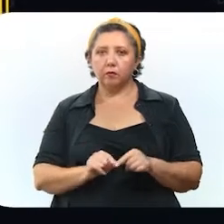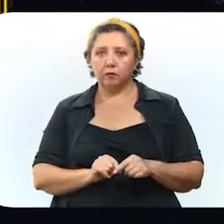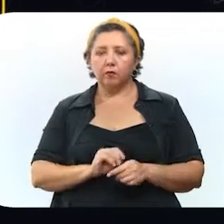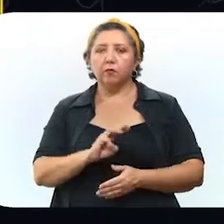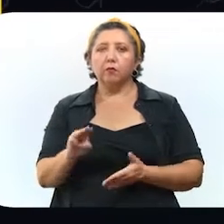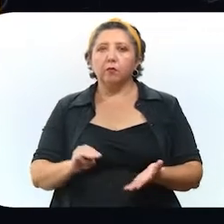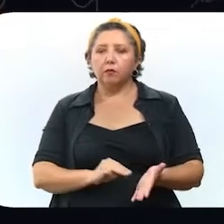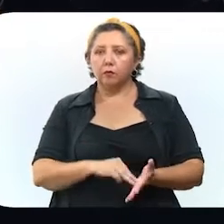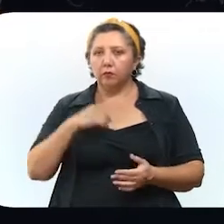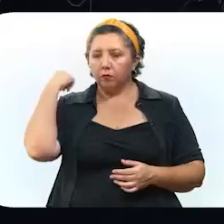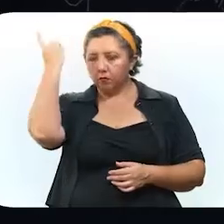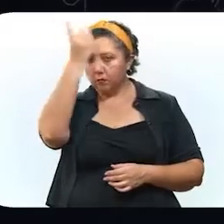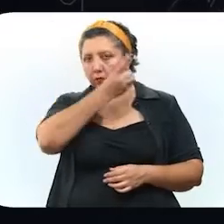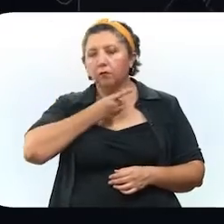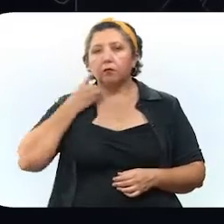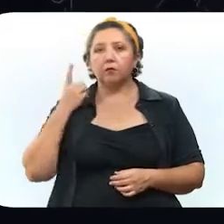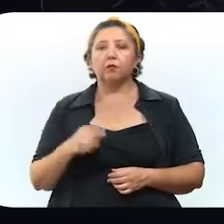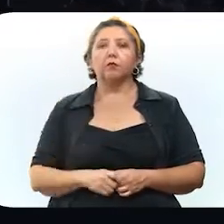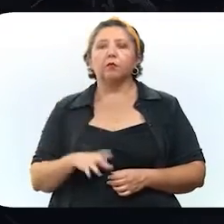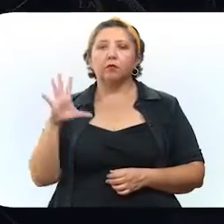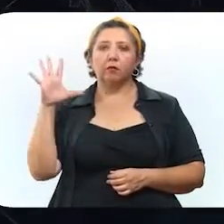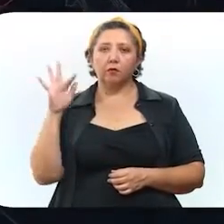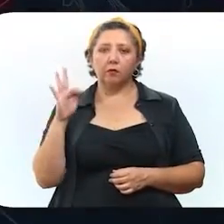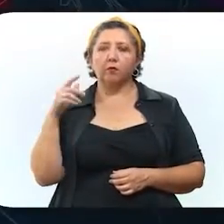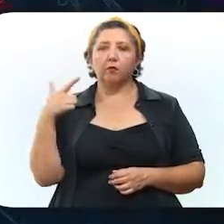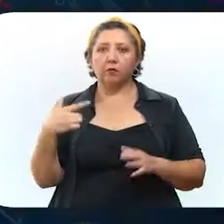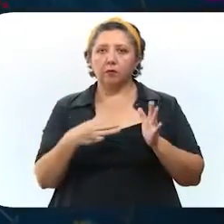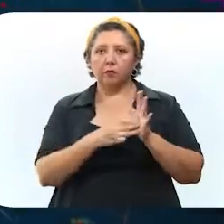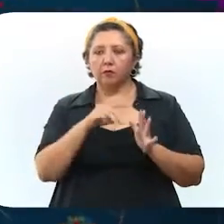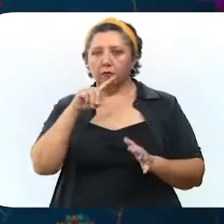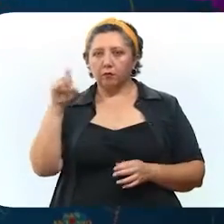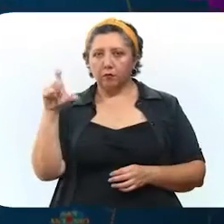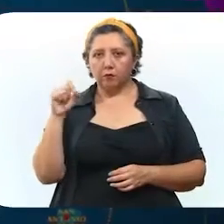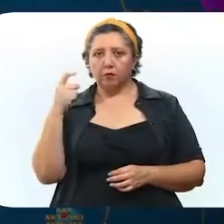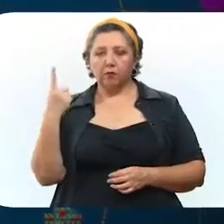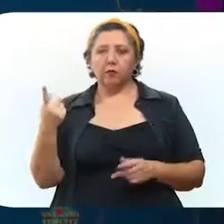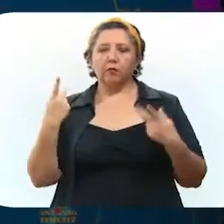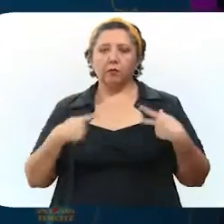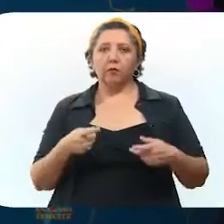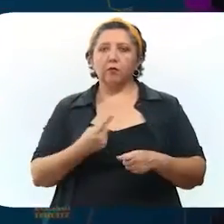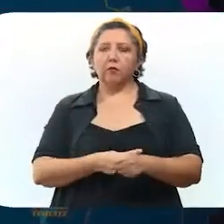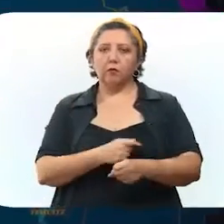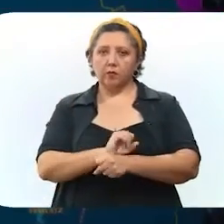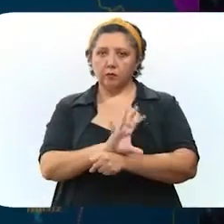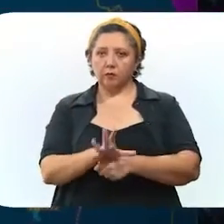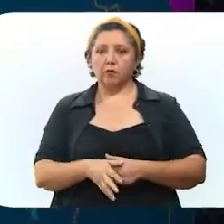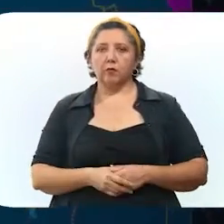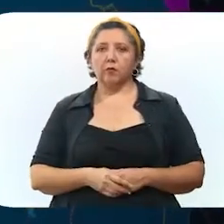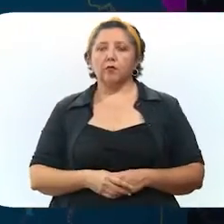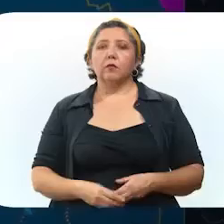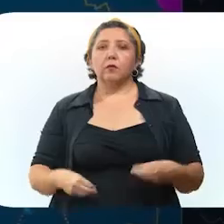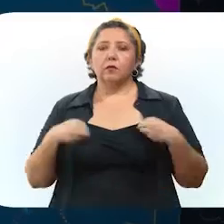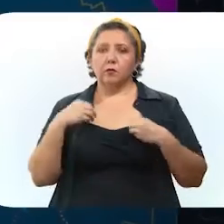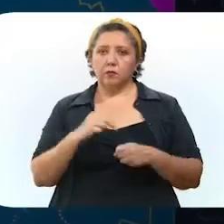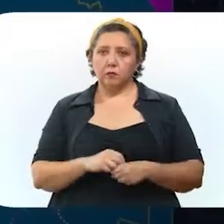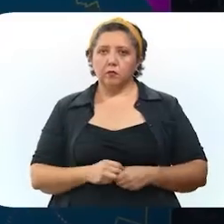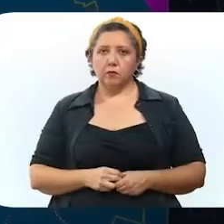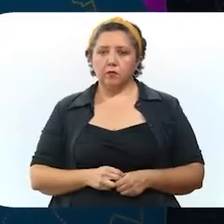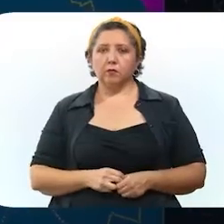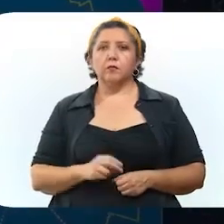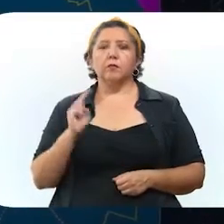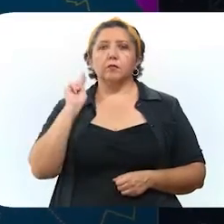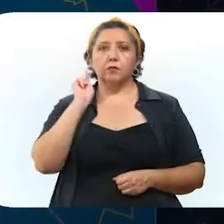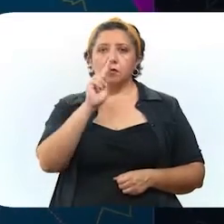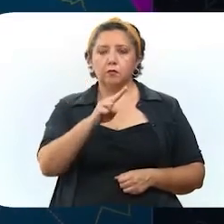Específicamente en Mérida se han diagnosticado 47,121 personas contagiadas de coronavirus que viven en